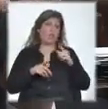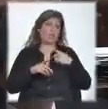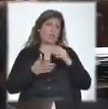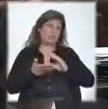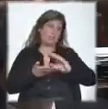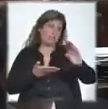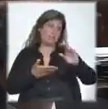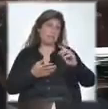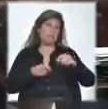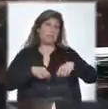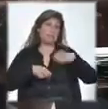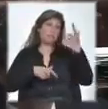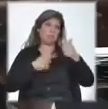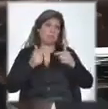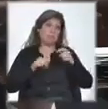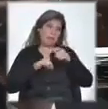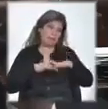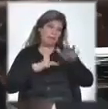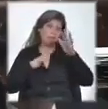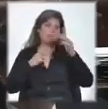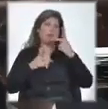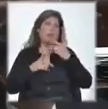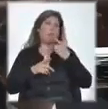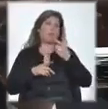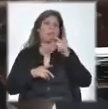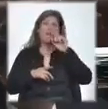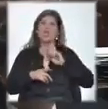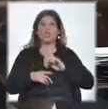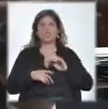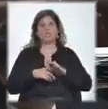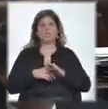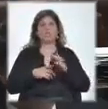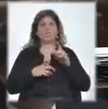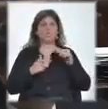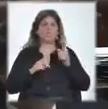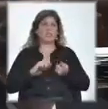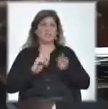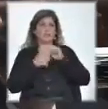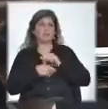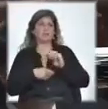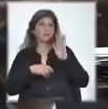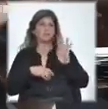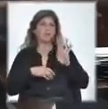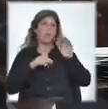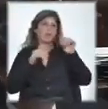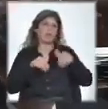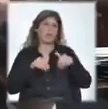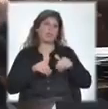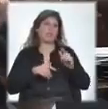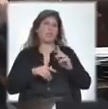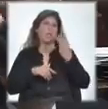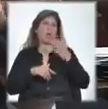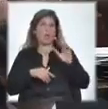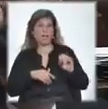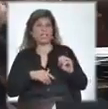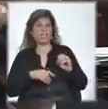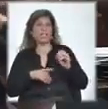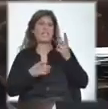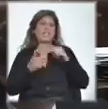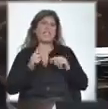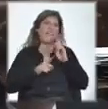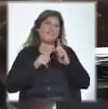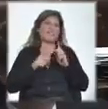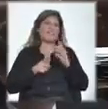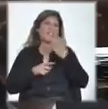limosna, del derrame, como decía Astori, se transforman de 4.000.000 en 40.000 y en el mejor de los casos en